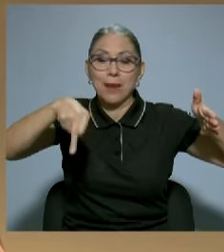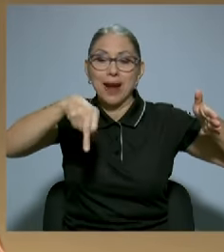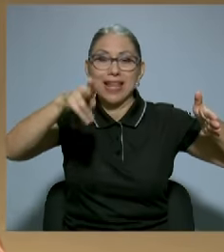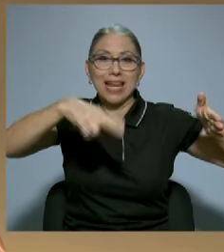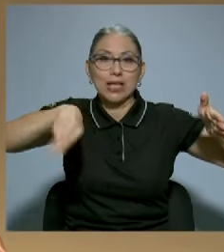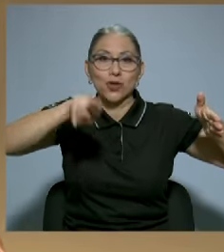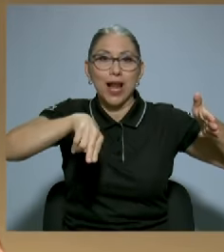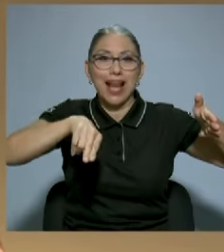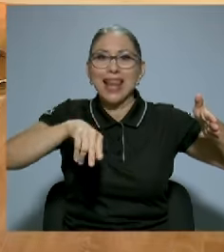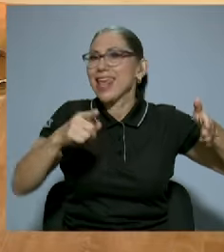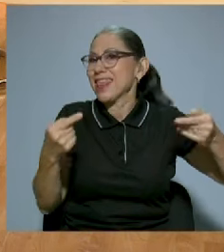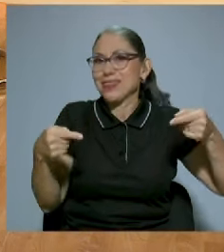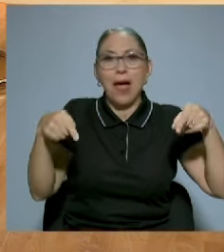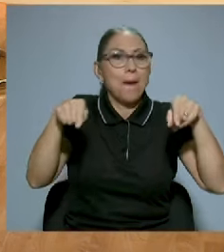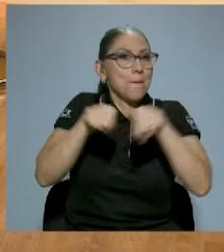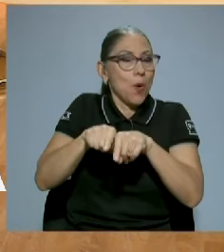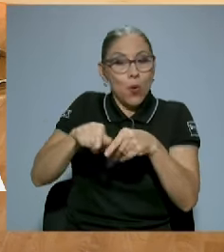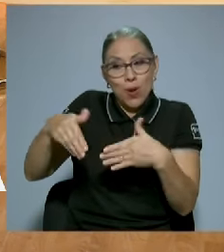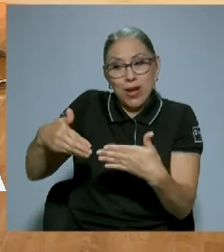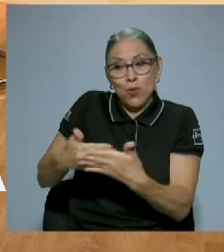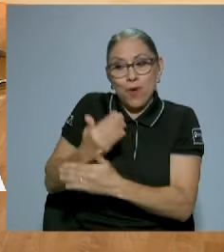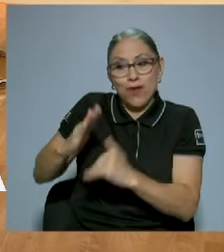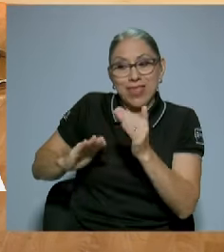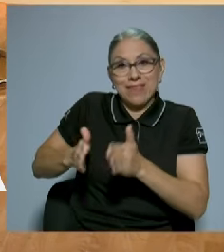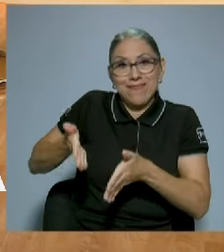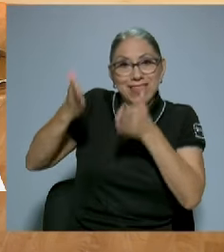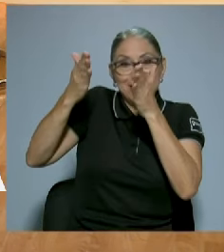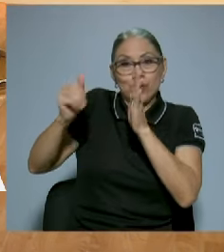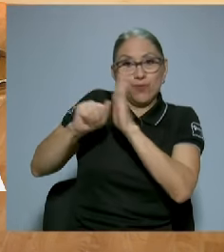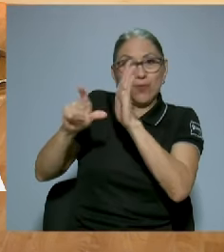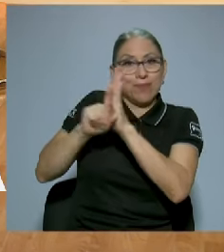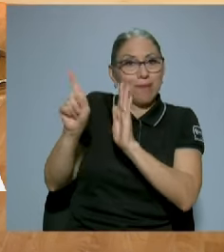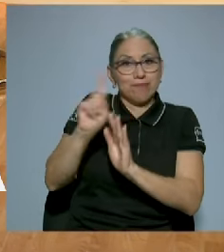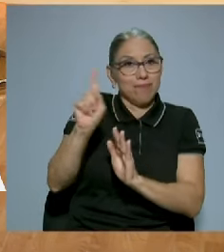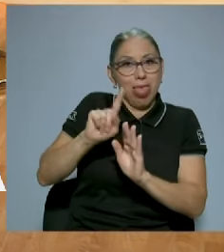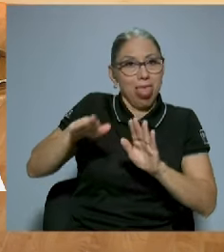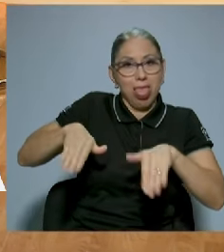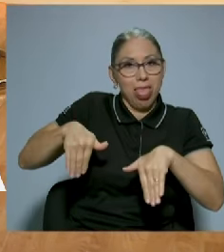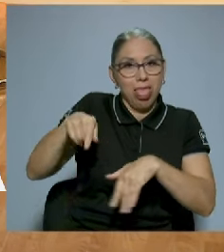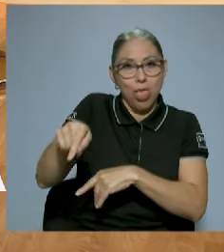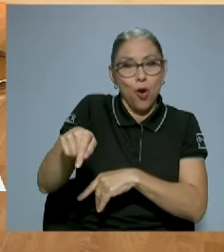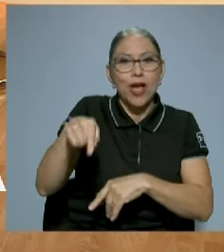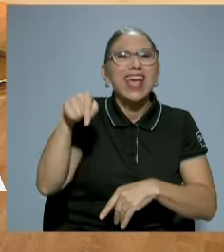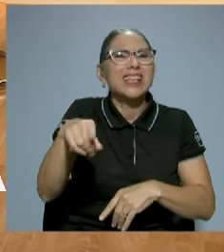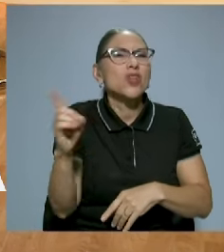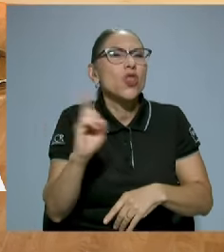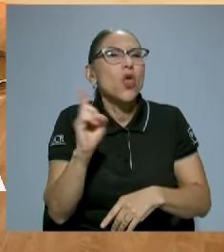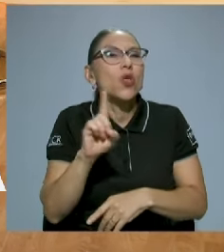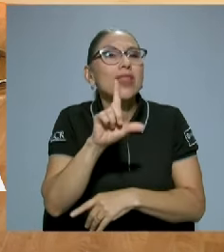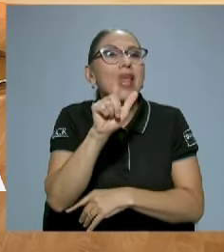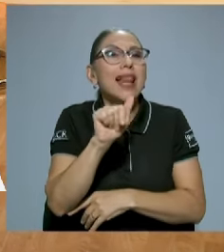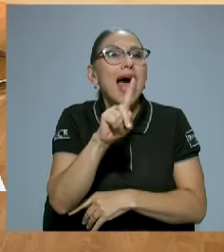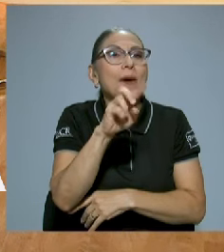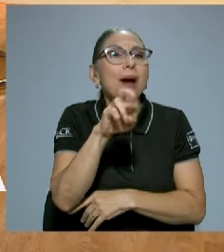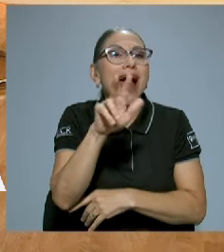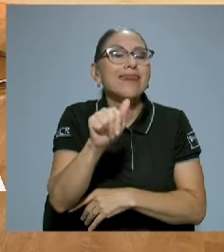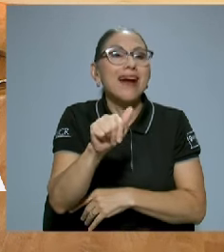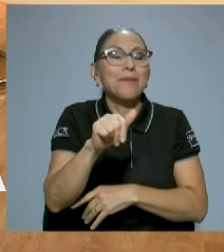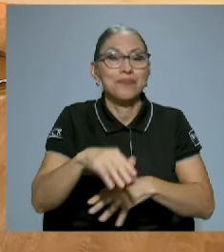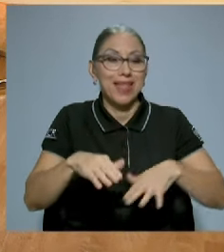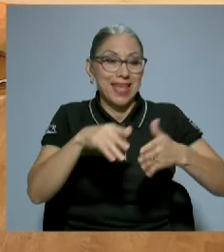edificio recién estrenado, sino que frente a la Plaza de la Artillería,